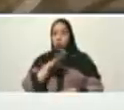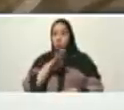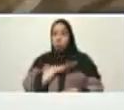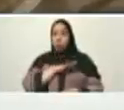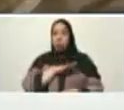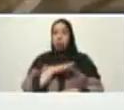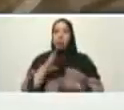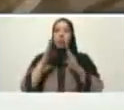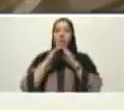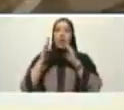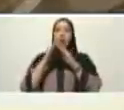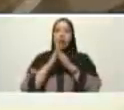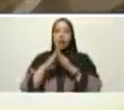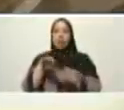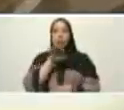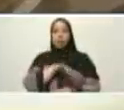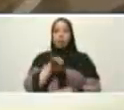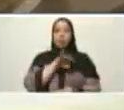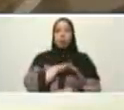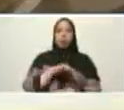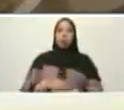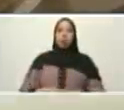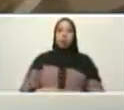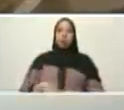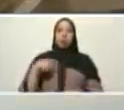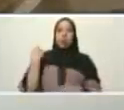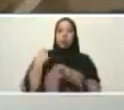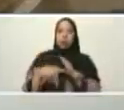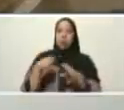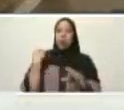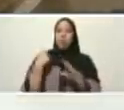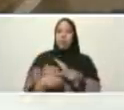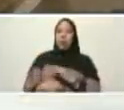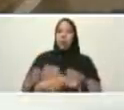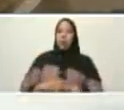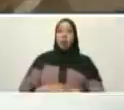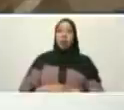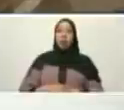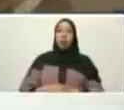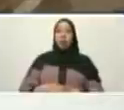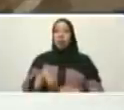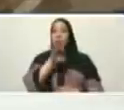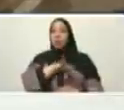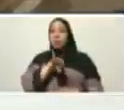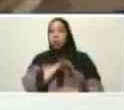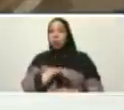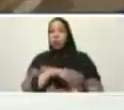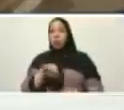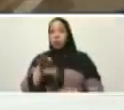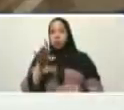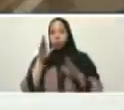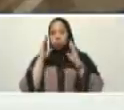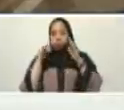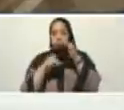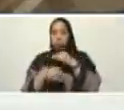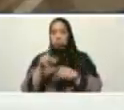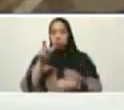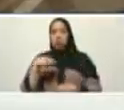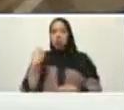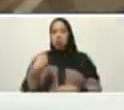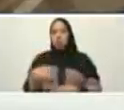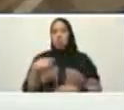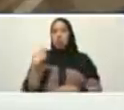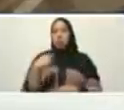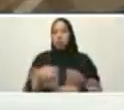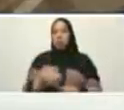vivienda es propia y bueno tienen que pagar de acuerdo a sus posibilidades a su seguridad social pagarla y